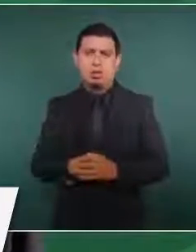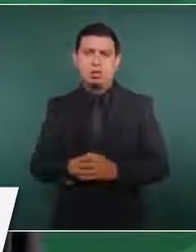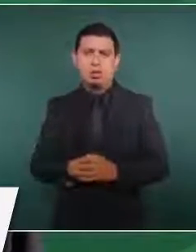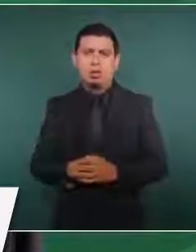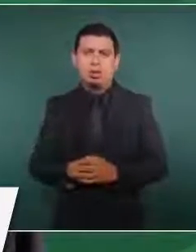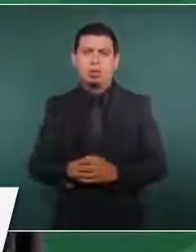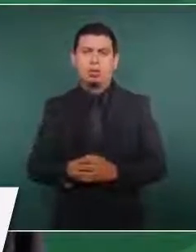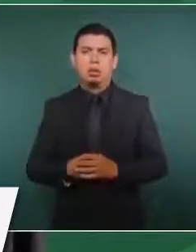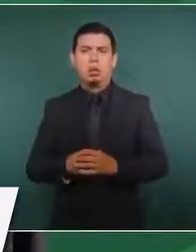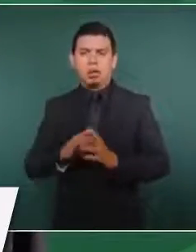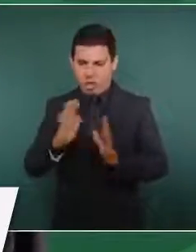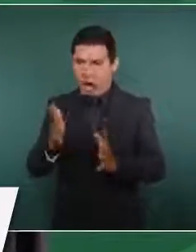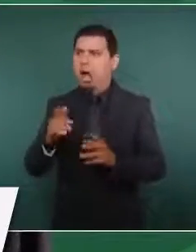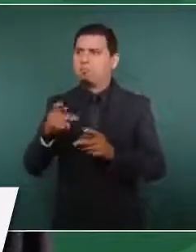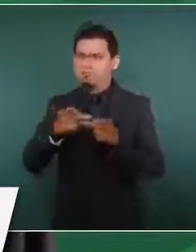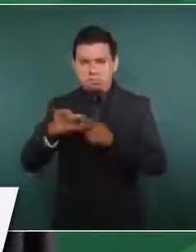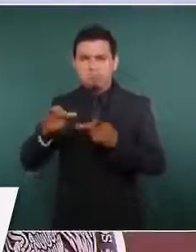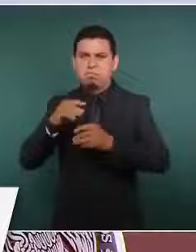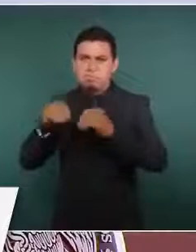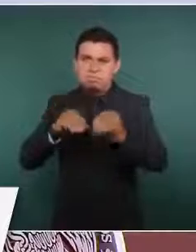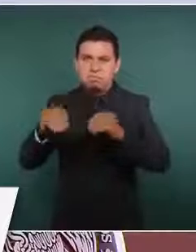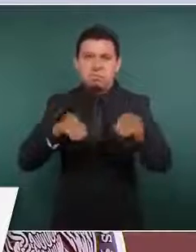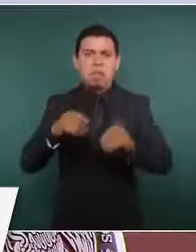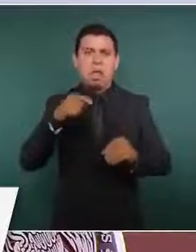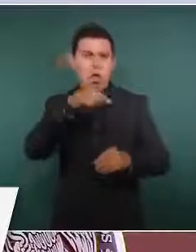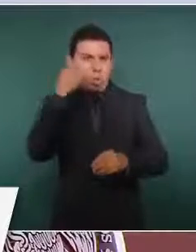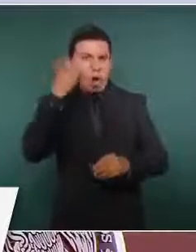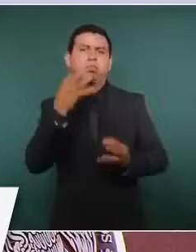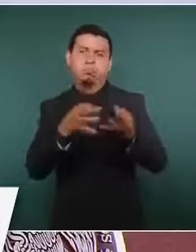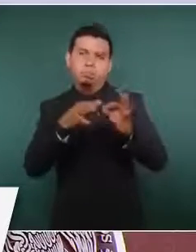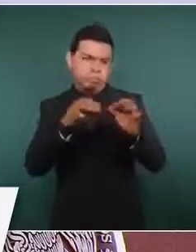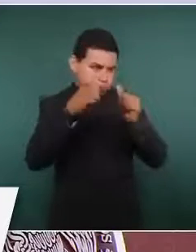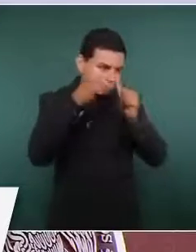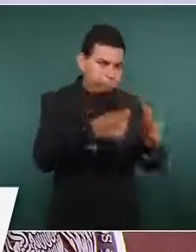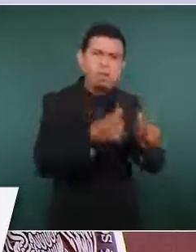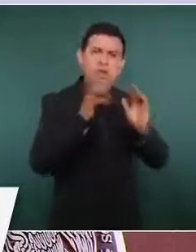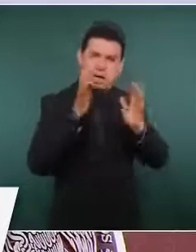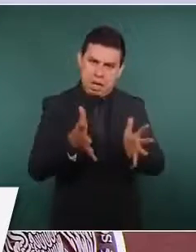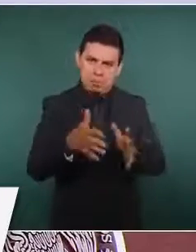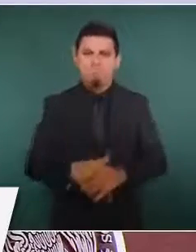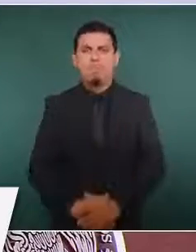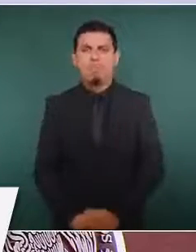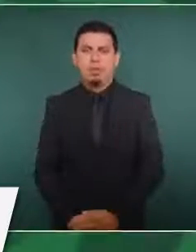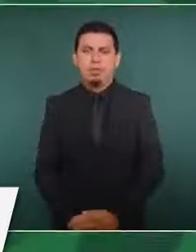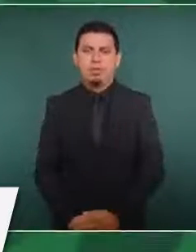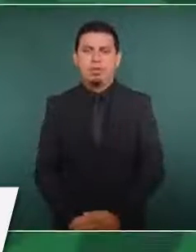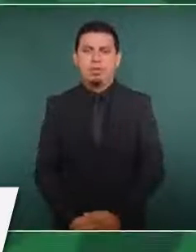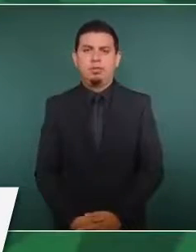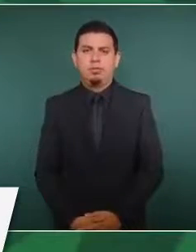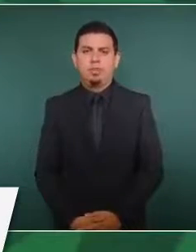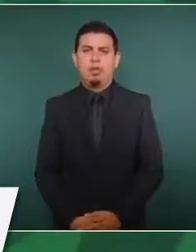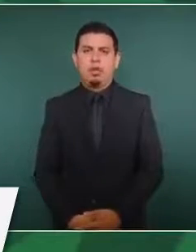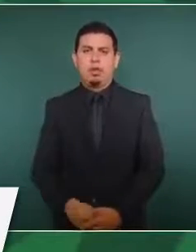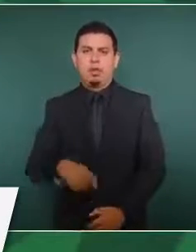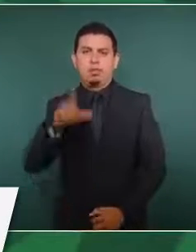comisionado a Oaxaca, va a estar también pasado mañana,